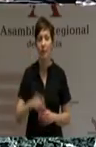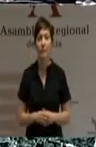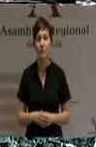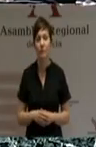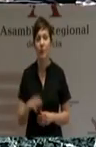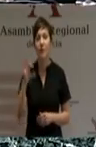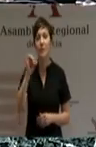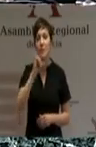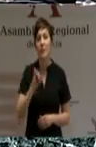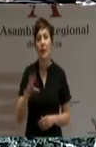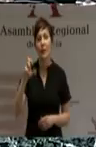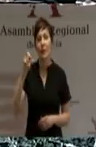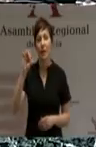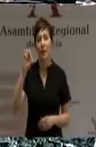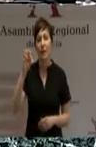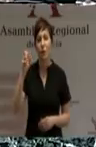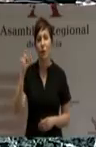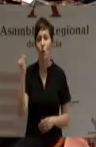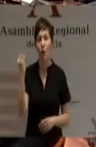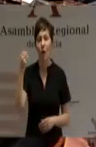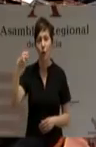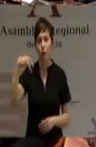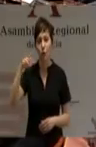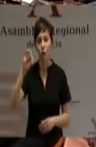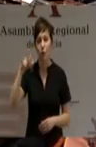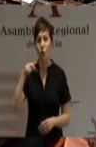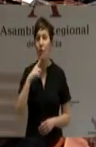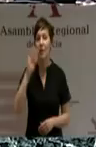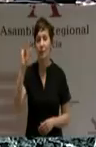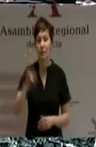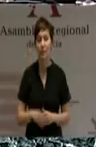Sánchez Castañol Conesa Juan Antonio. Pues va a ser que sí.